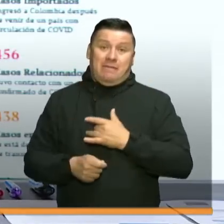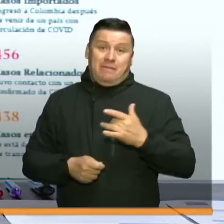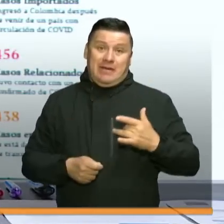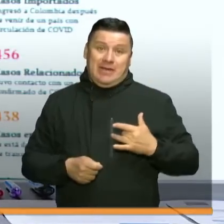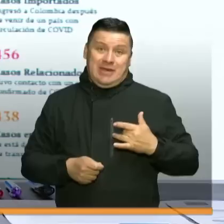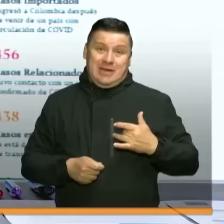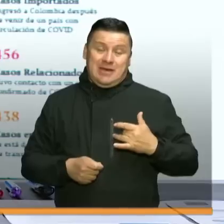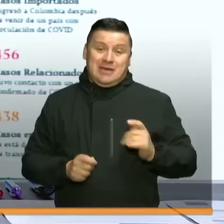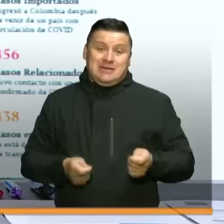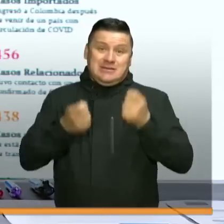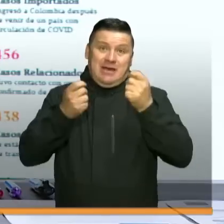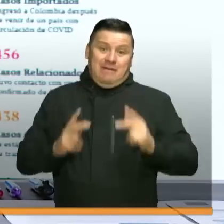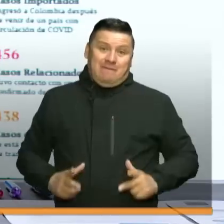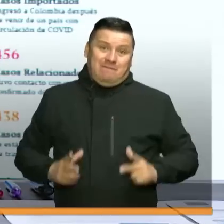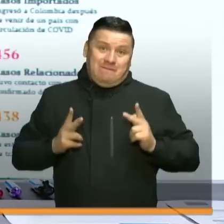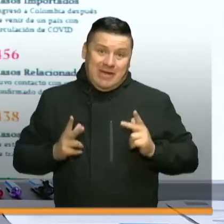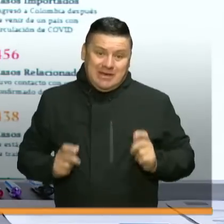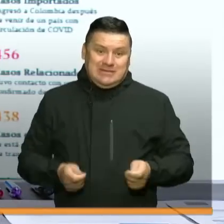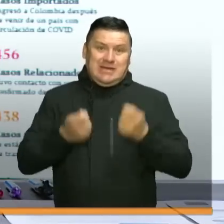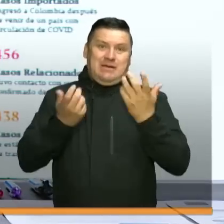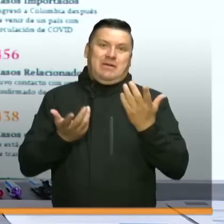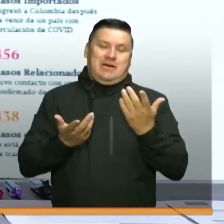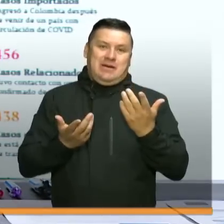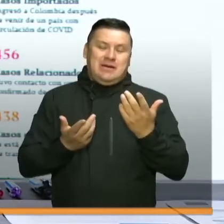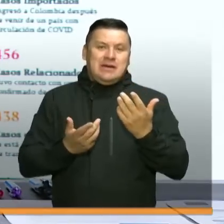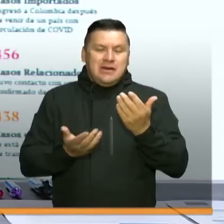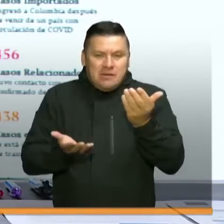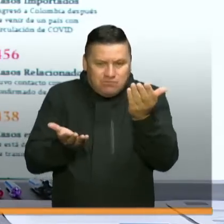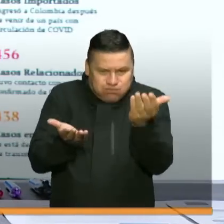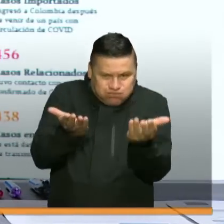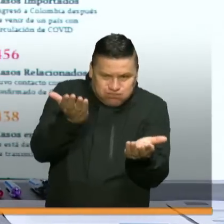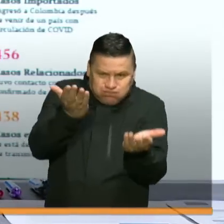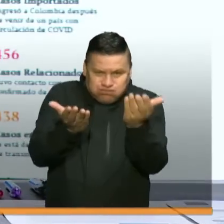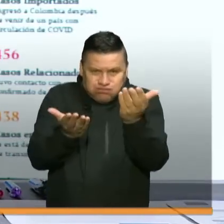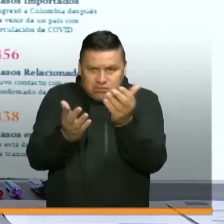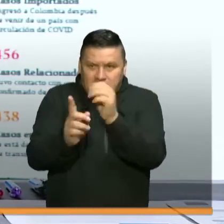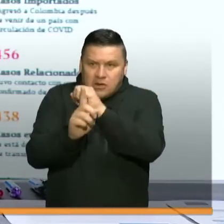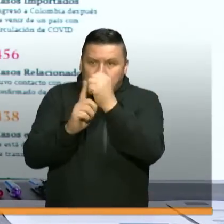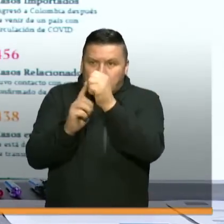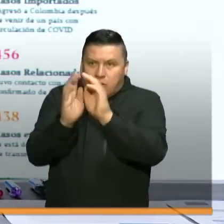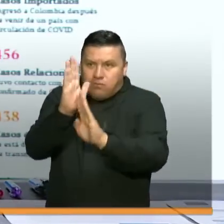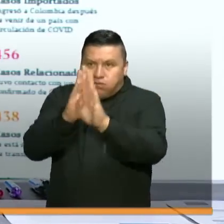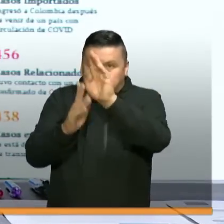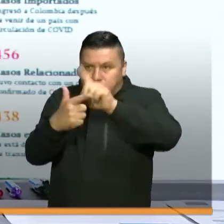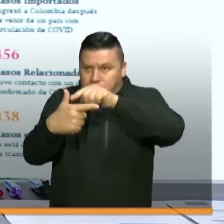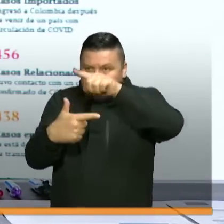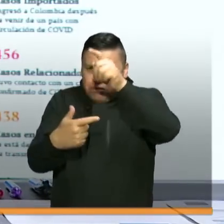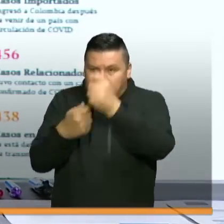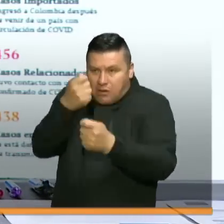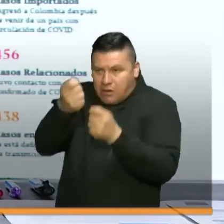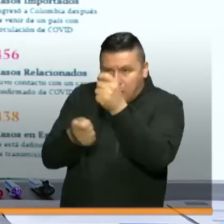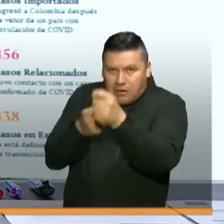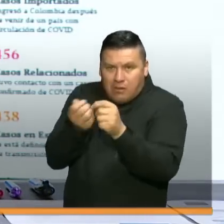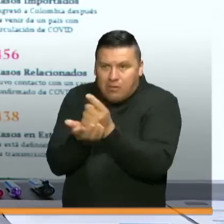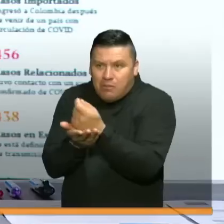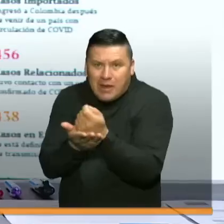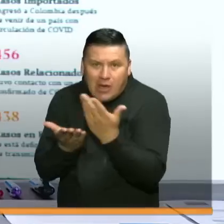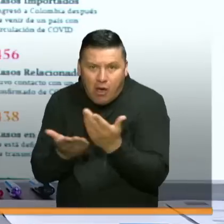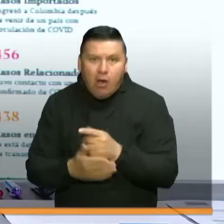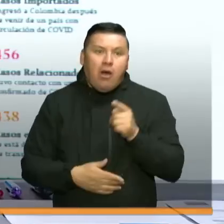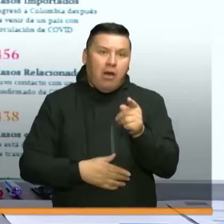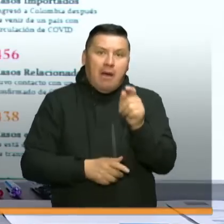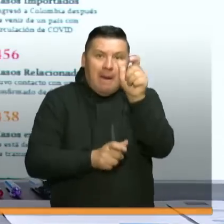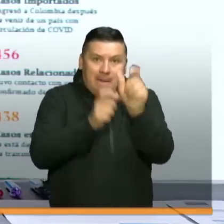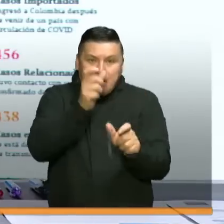propagación y al mismo tiempo encontrarle también un balance con el desarrollo social. Entre otras cosas porque muchas personas